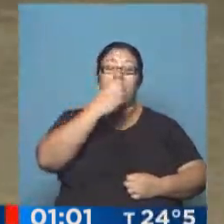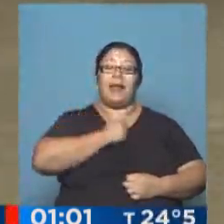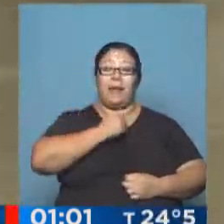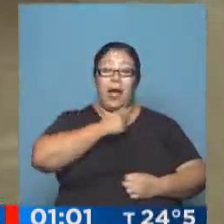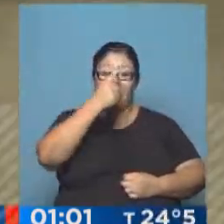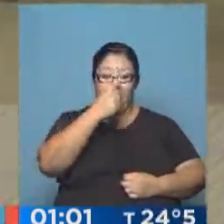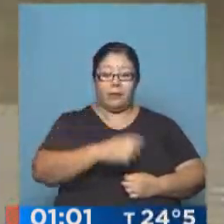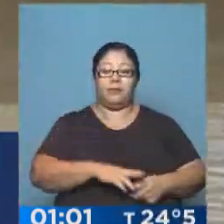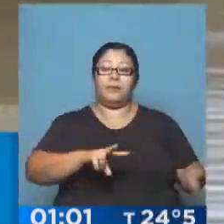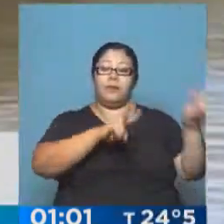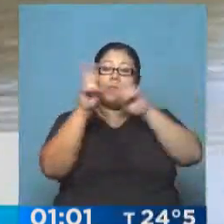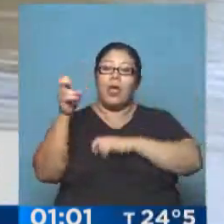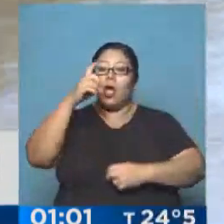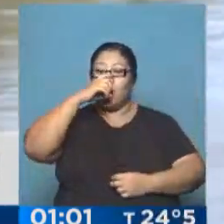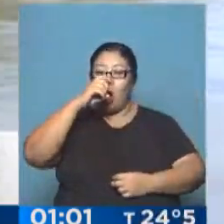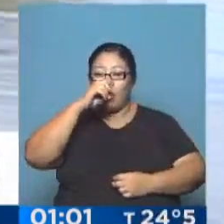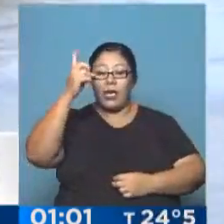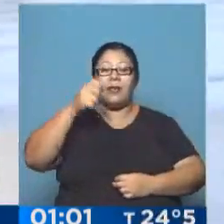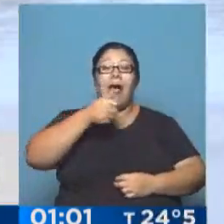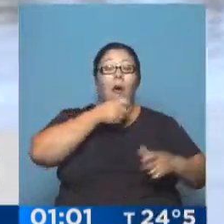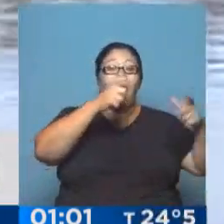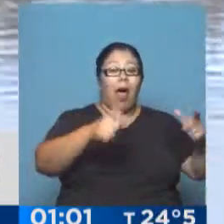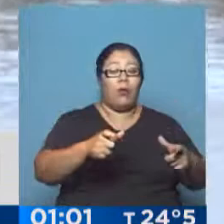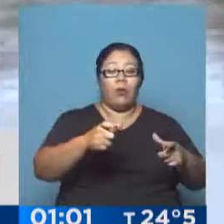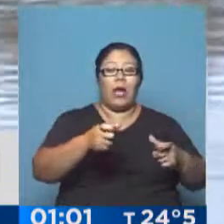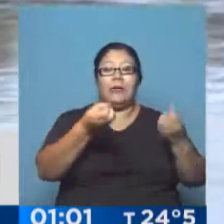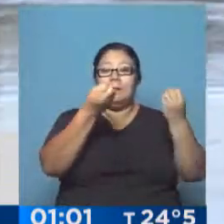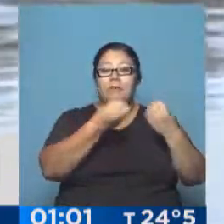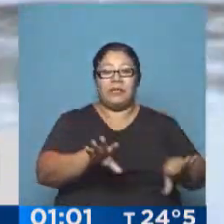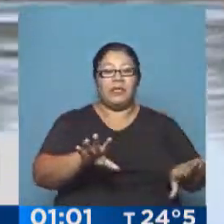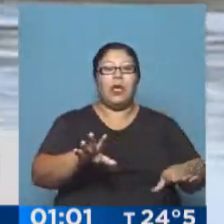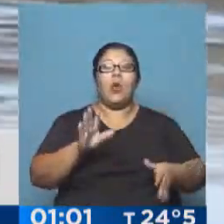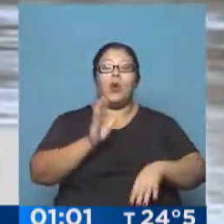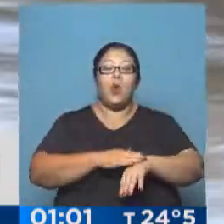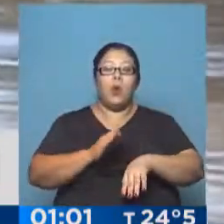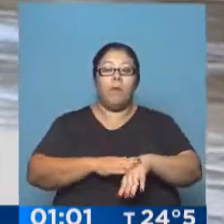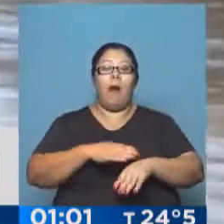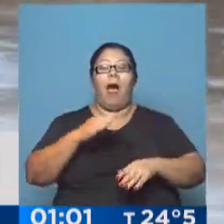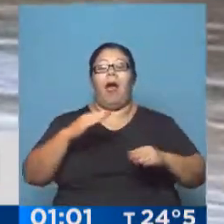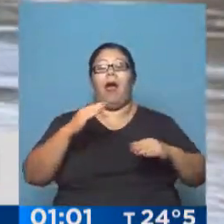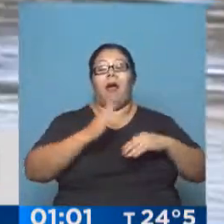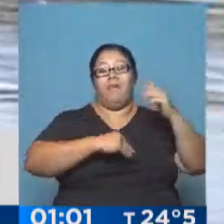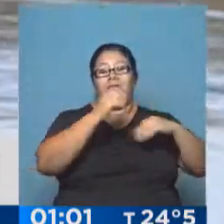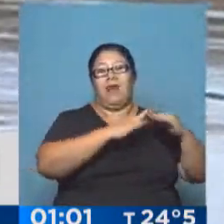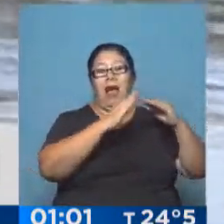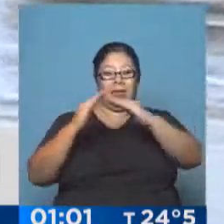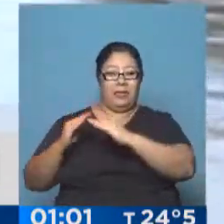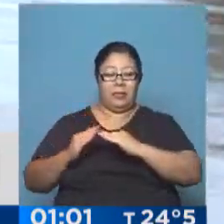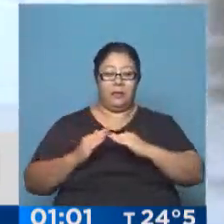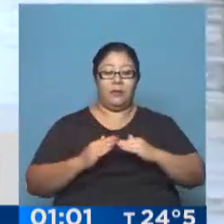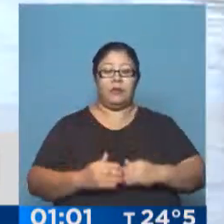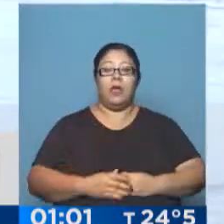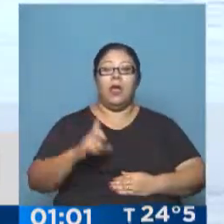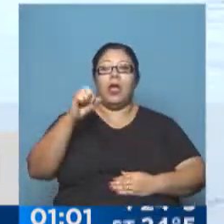Corrientes pierde lagunas por la urbanización. Según un estudio del CONICET, en los últimos 60 años desaparecieron más de